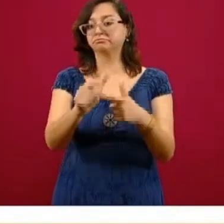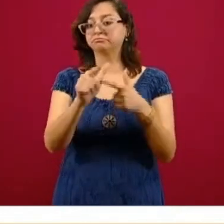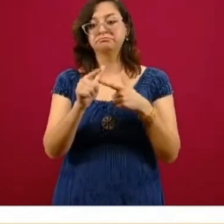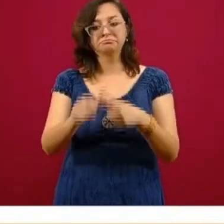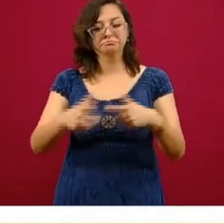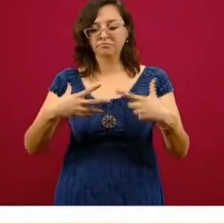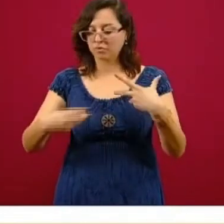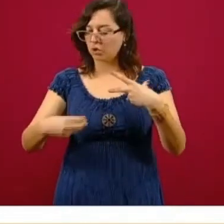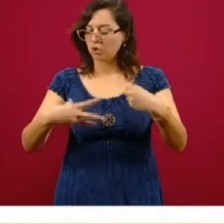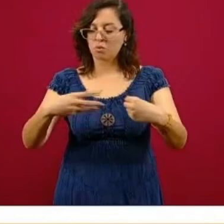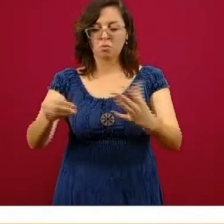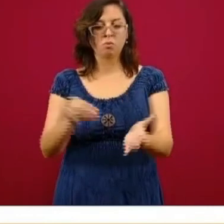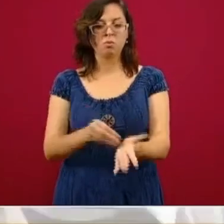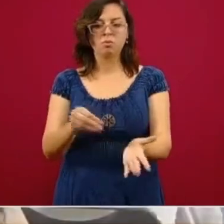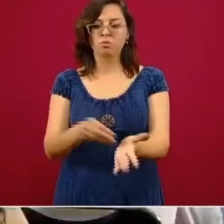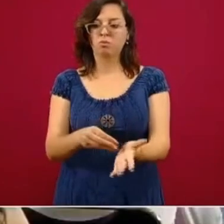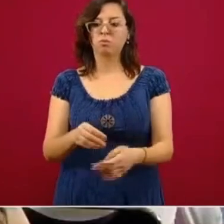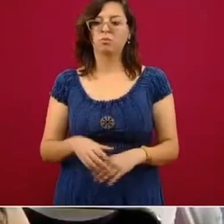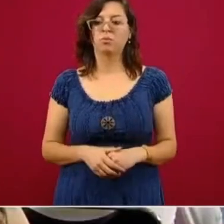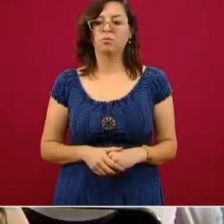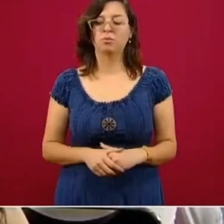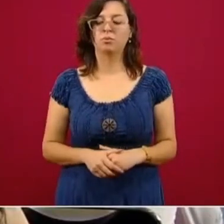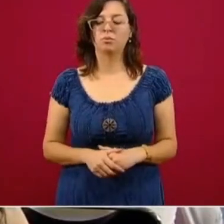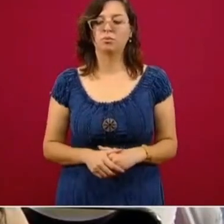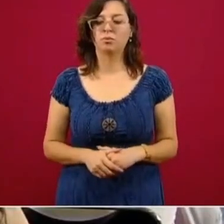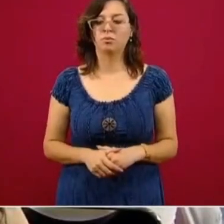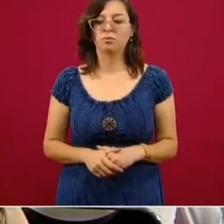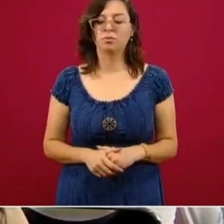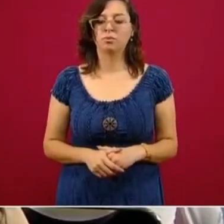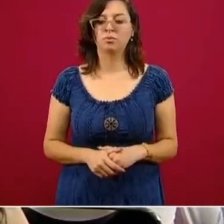al estado de Tamaulipas con una actividad importante en función de la epidemia.